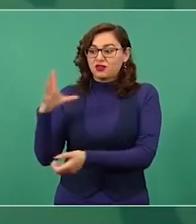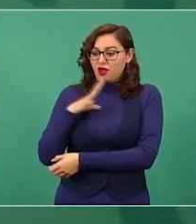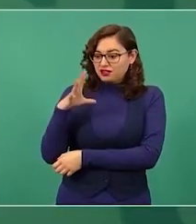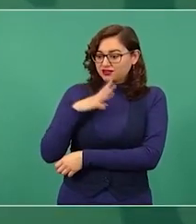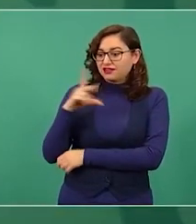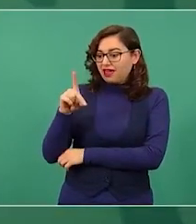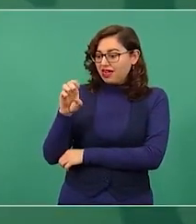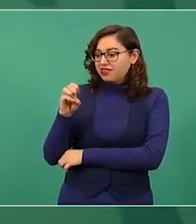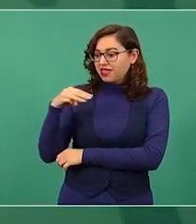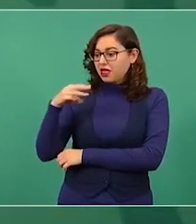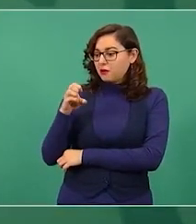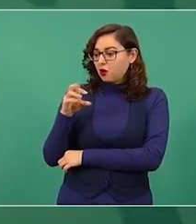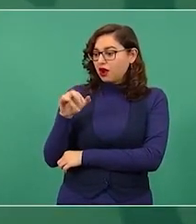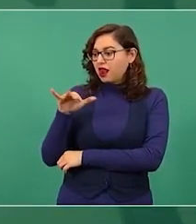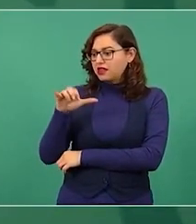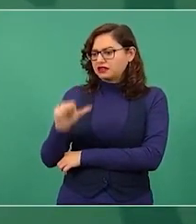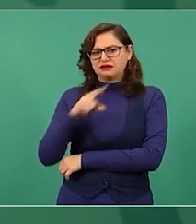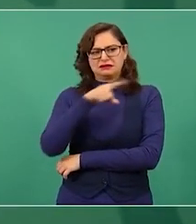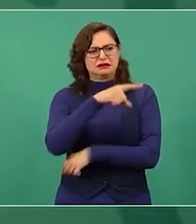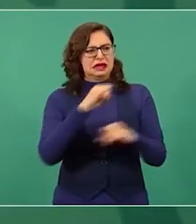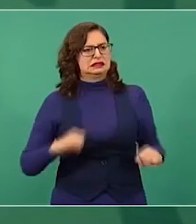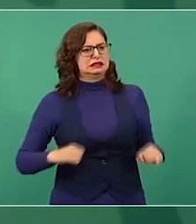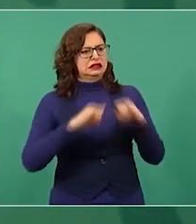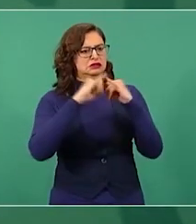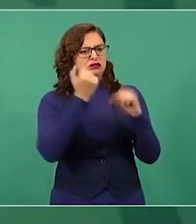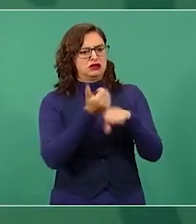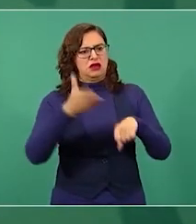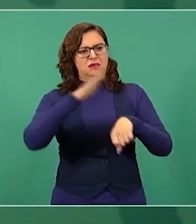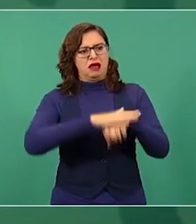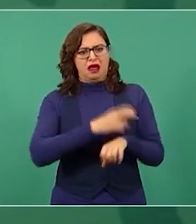administrativos.